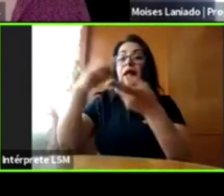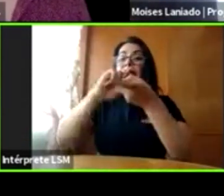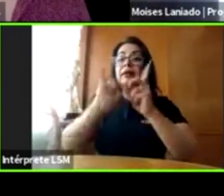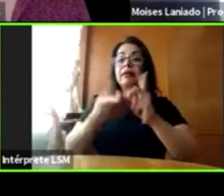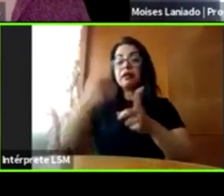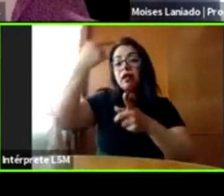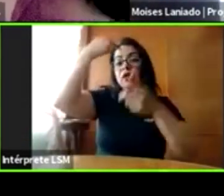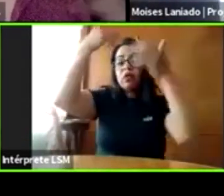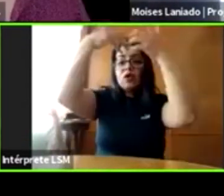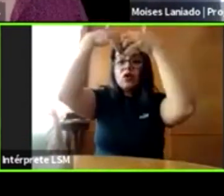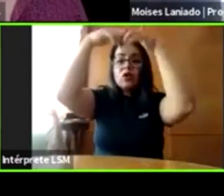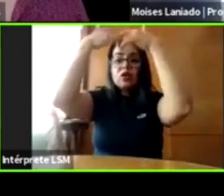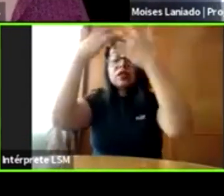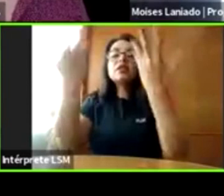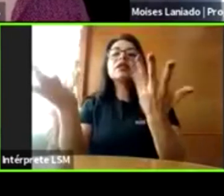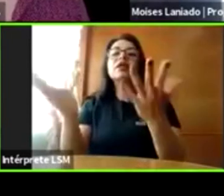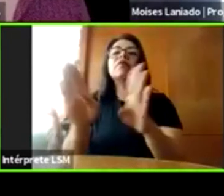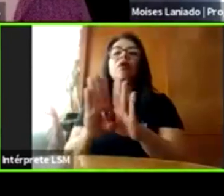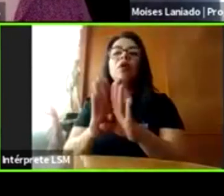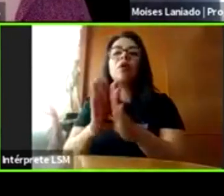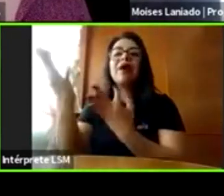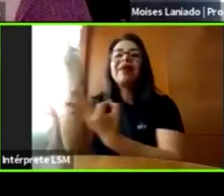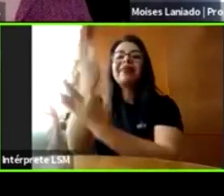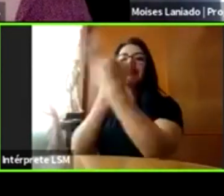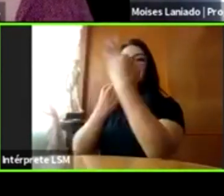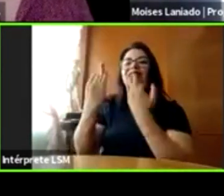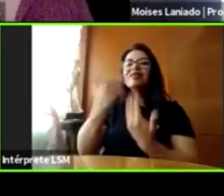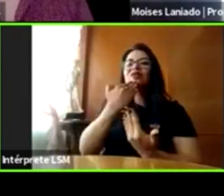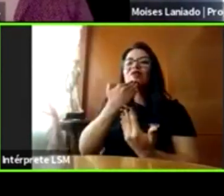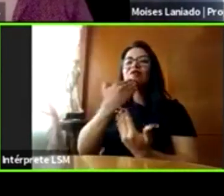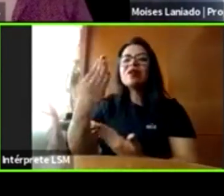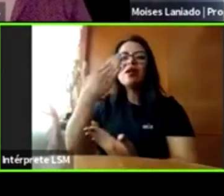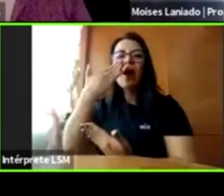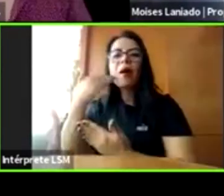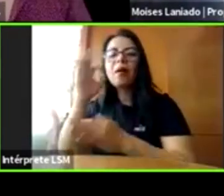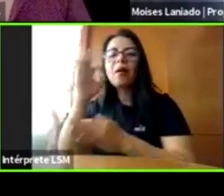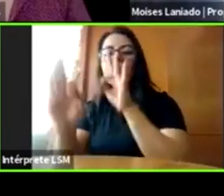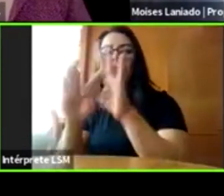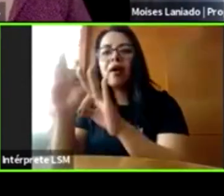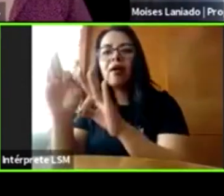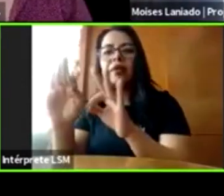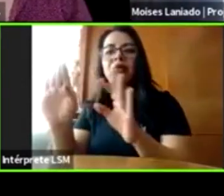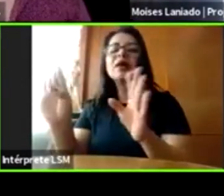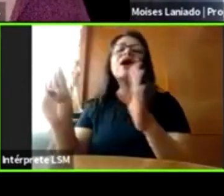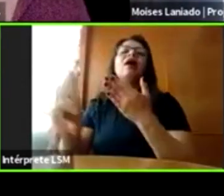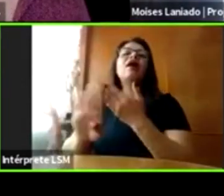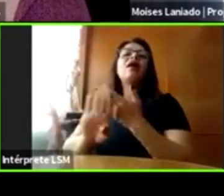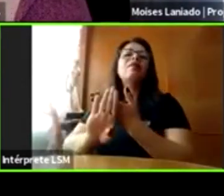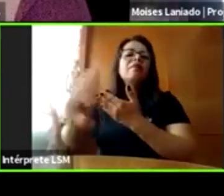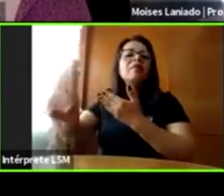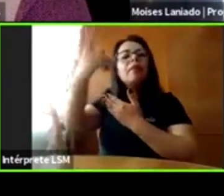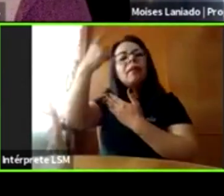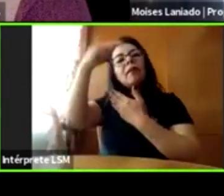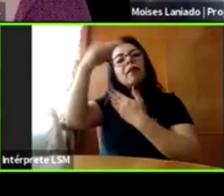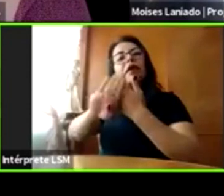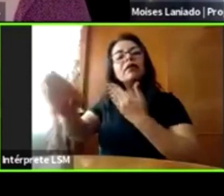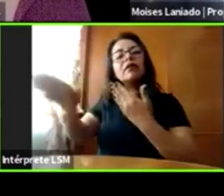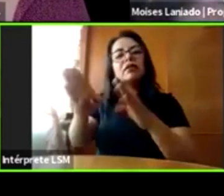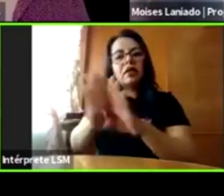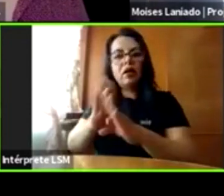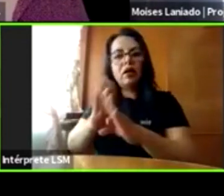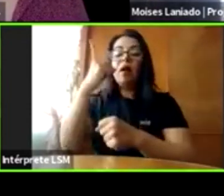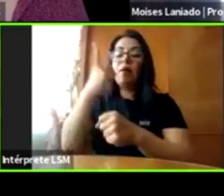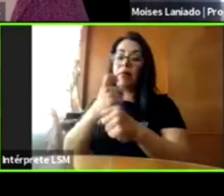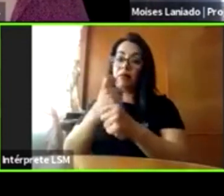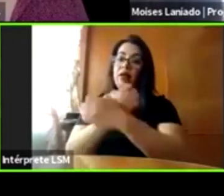emocional, el buen trato es importante. Por ejemplo, ¿en qué acciones se pueden hacer para prevenir? Pues la primera es tener una educación